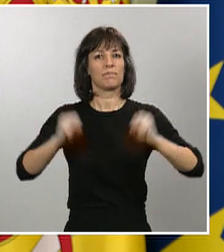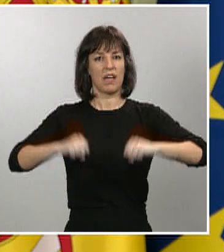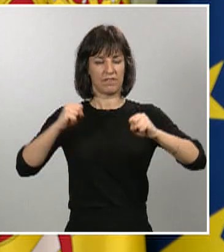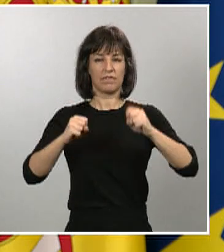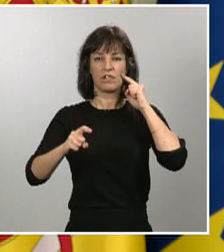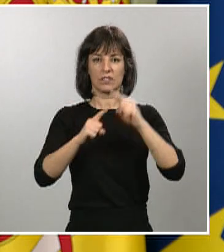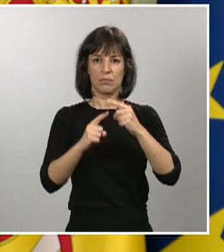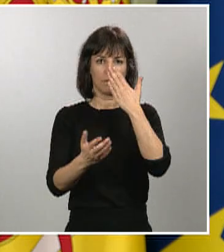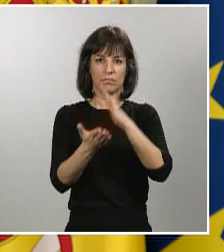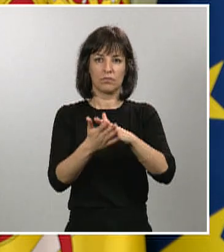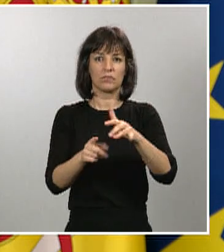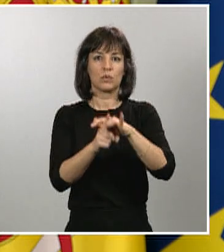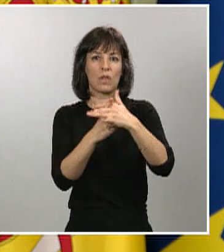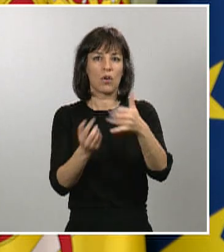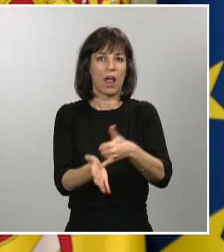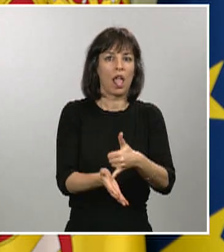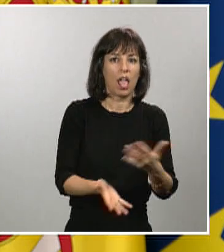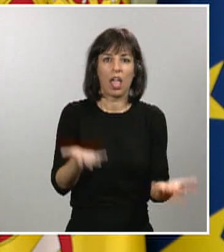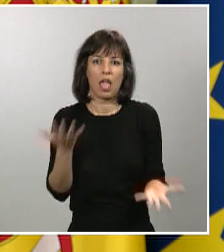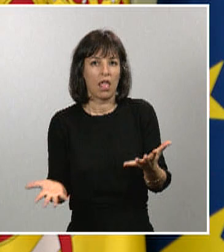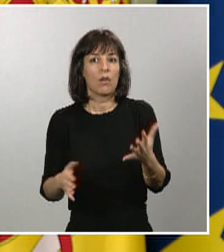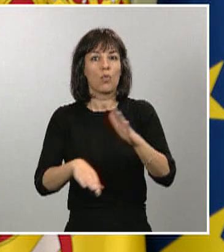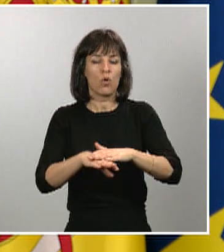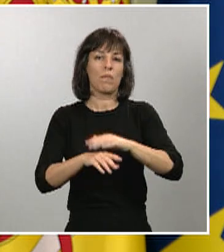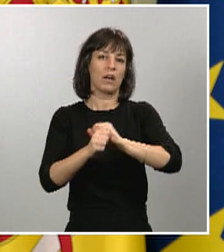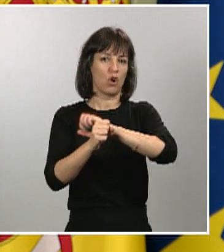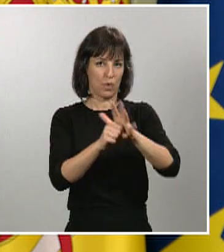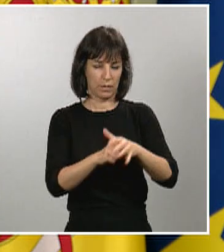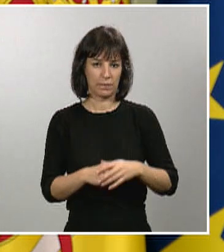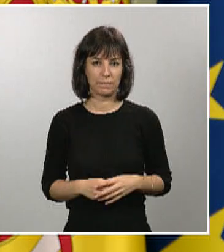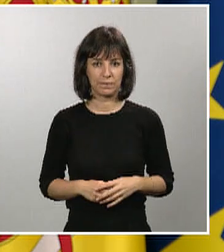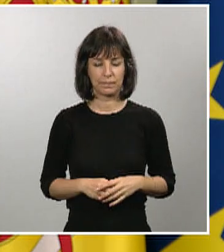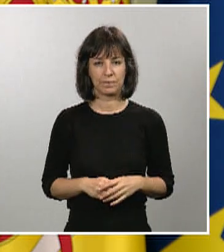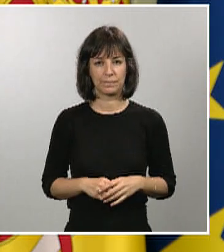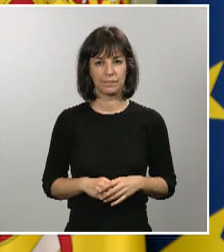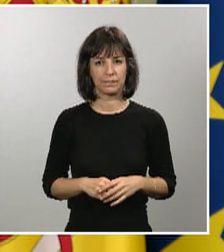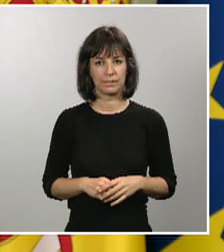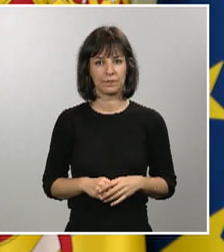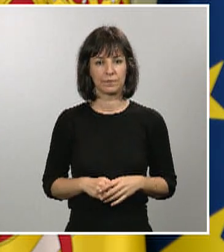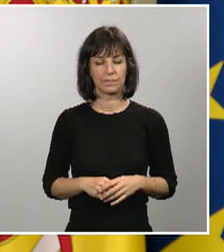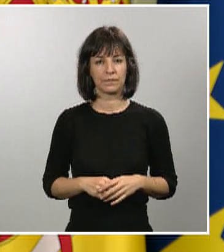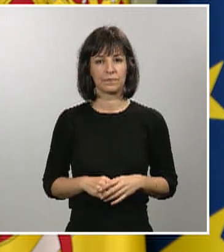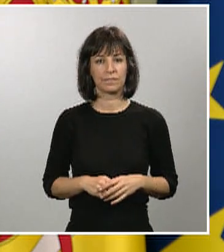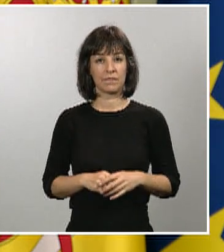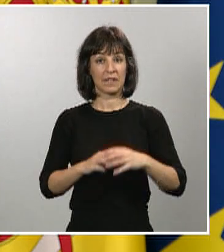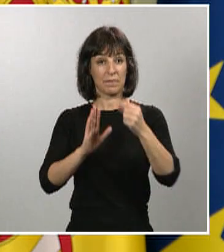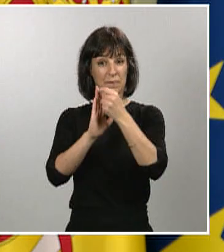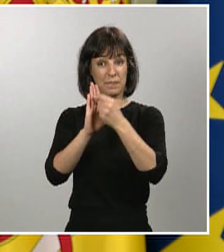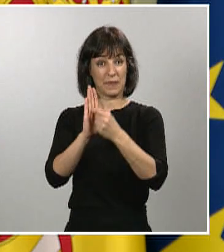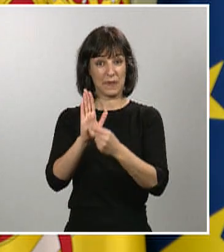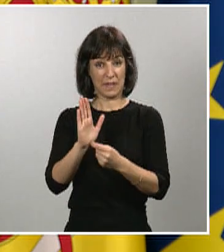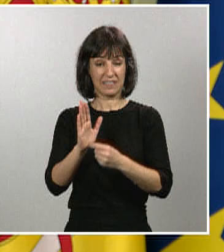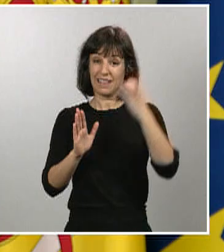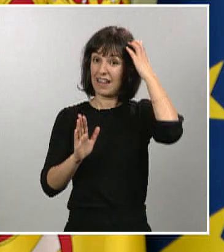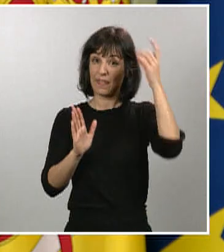vulnerabilidad provocada por el COVID-19. Paso a enumerarle algunas de las medidas incluidas en el Real Decreto-Ley